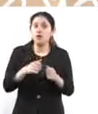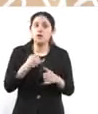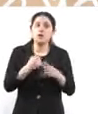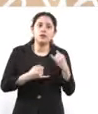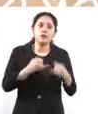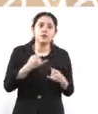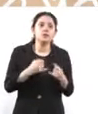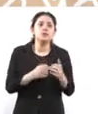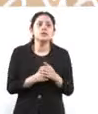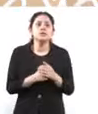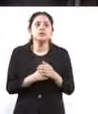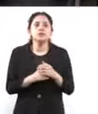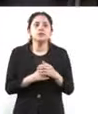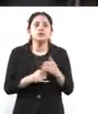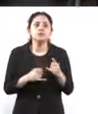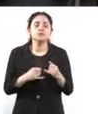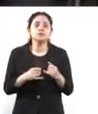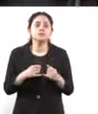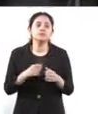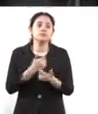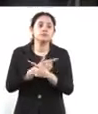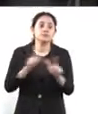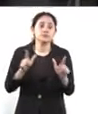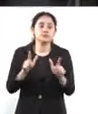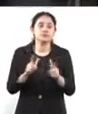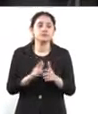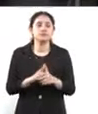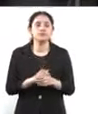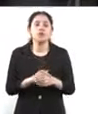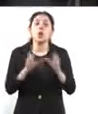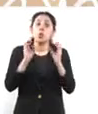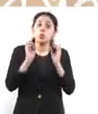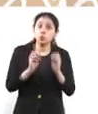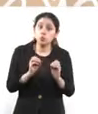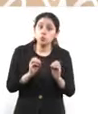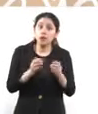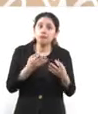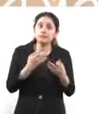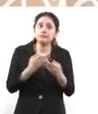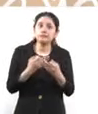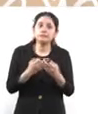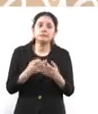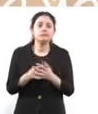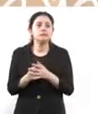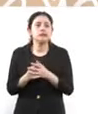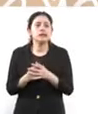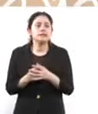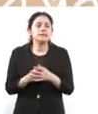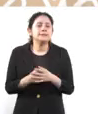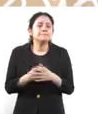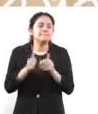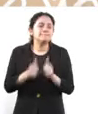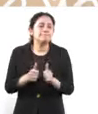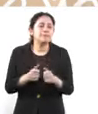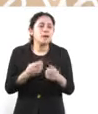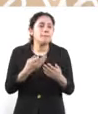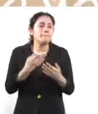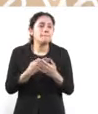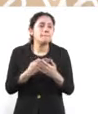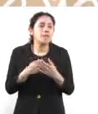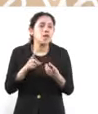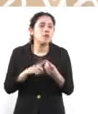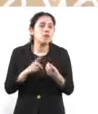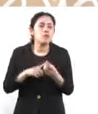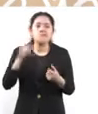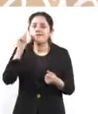asunto es si llevan en libertad o llevan en prisión su juicio. Cuando es prisión preventiva oficiosa, siempre la llevan en prisión,